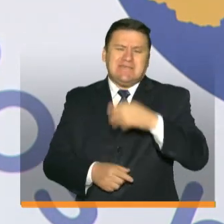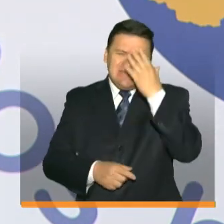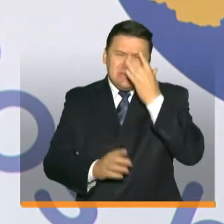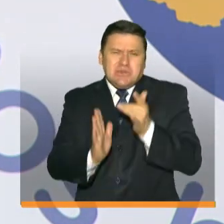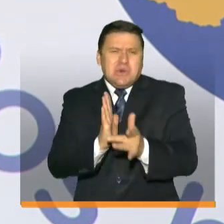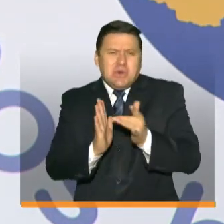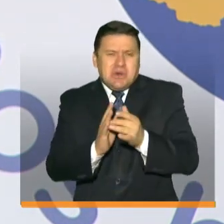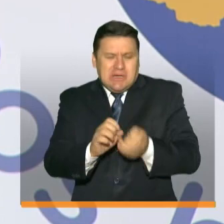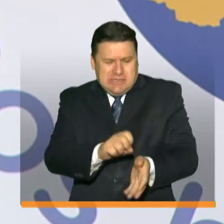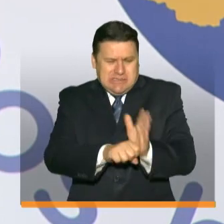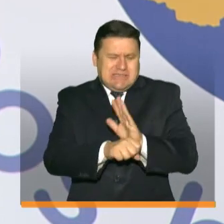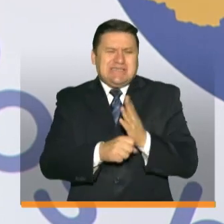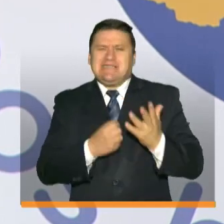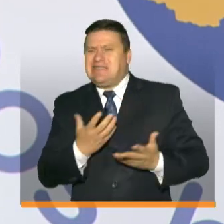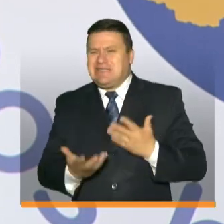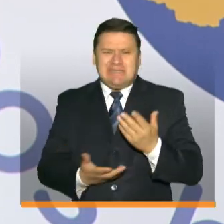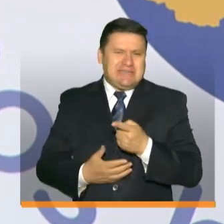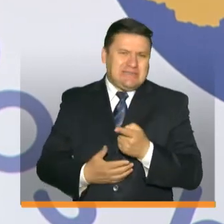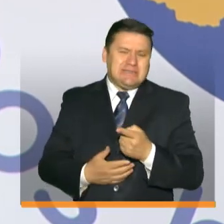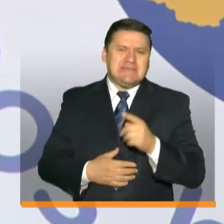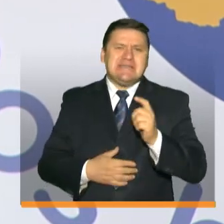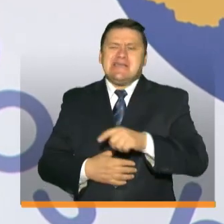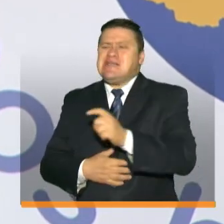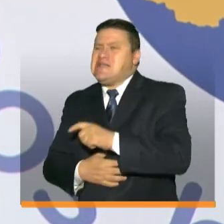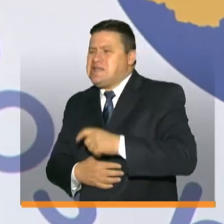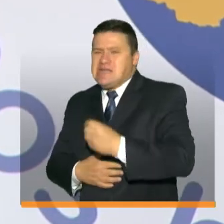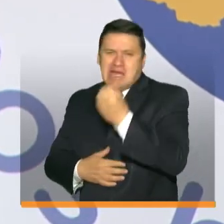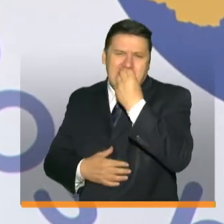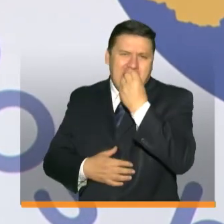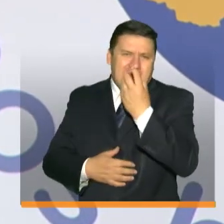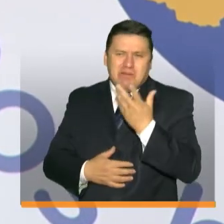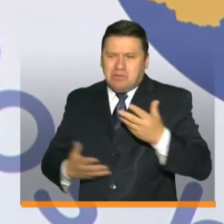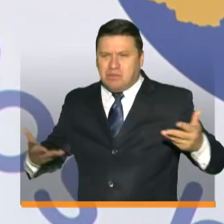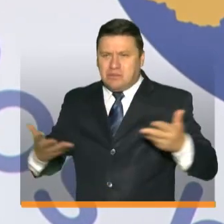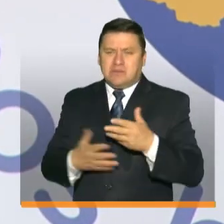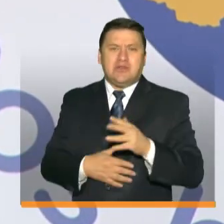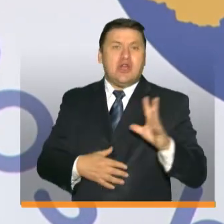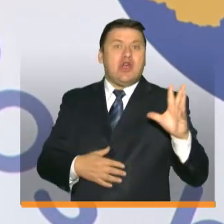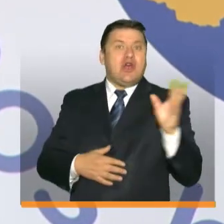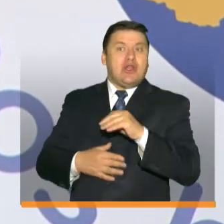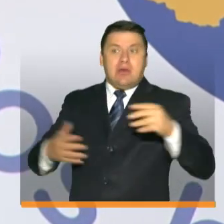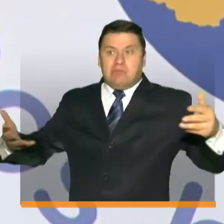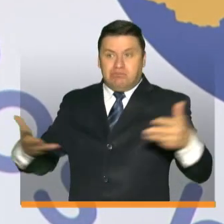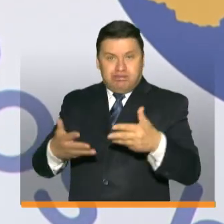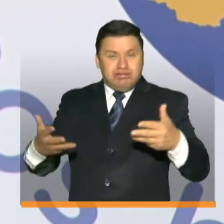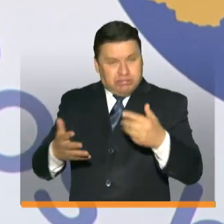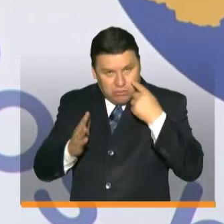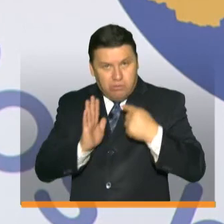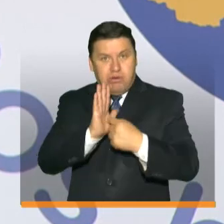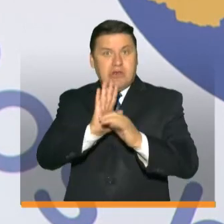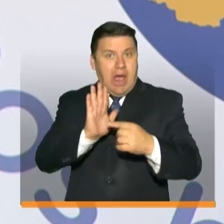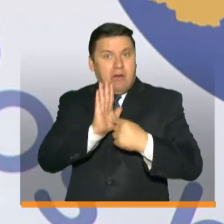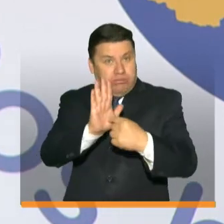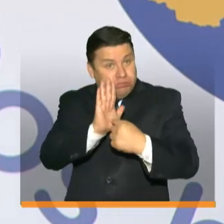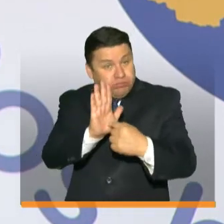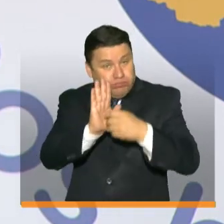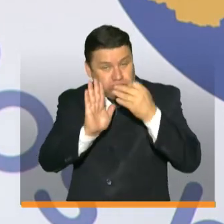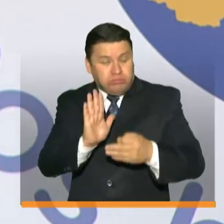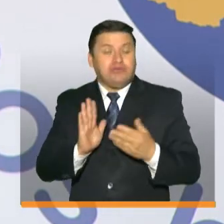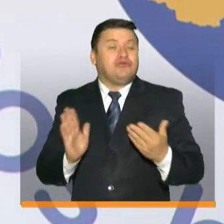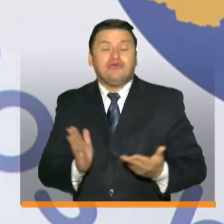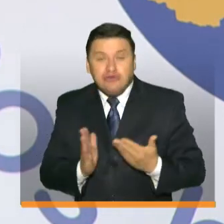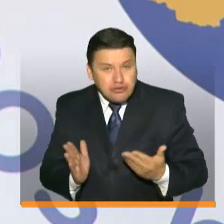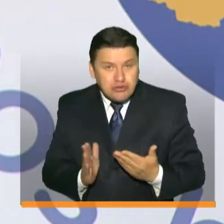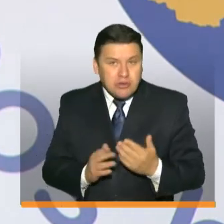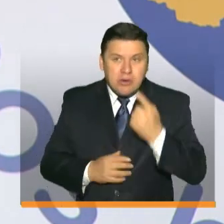de la emergencia del COVID han tenido necesidades de alimentos. Todas estas ayudas hoy se han visto reflejadas en